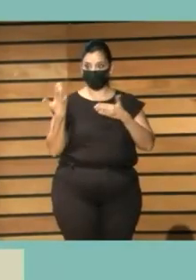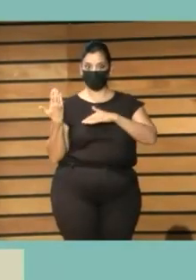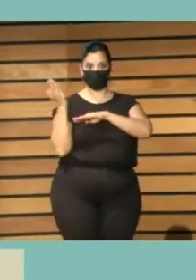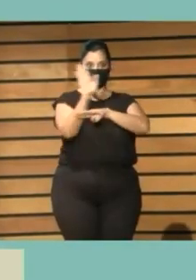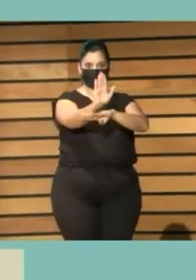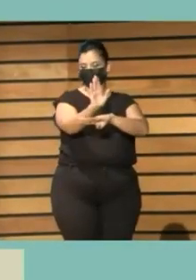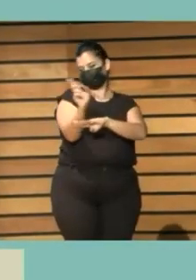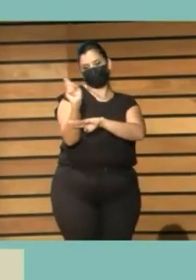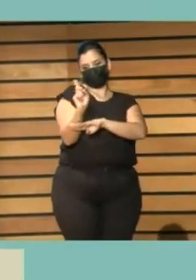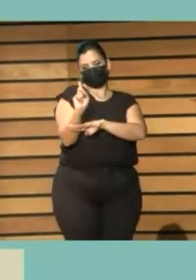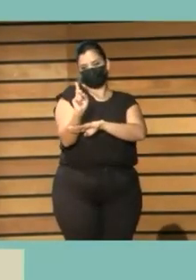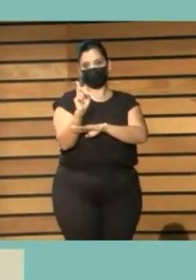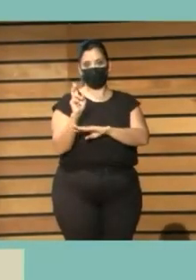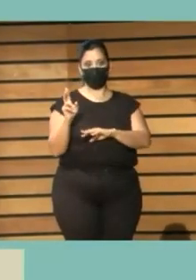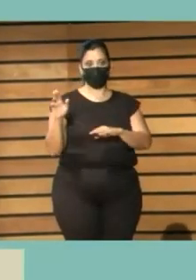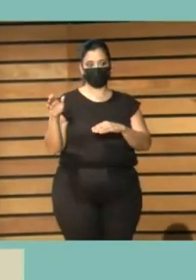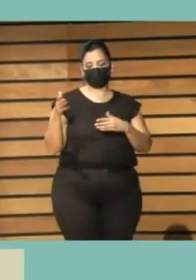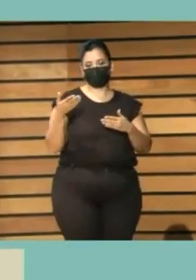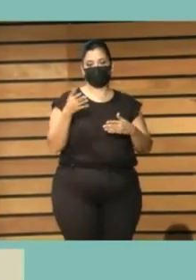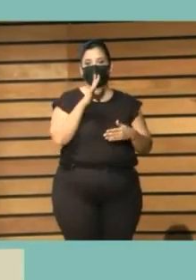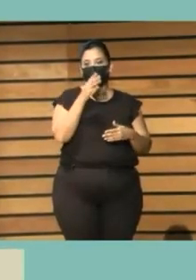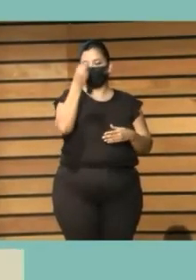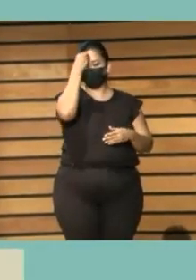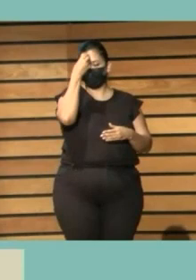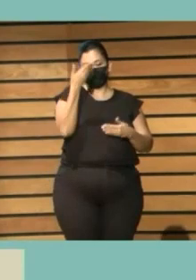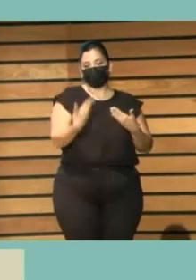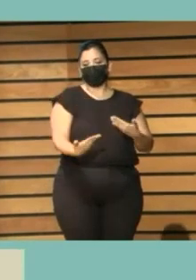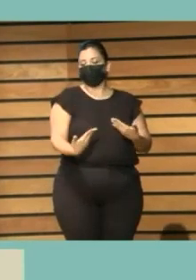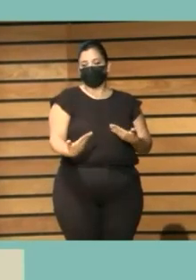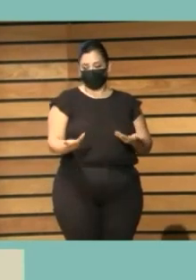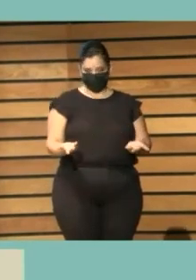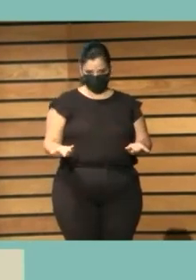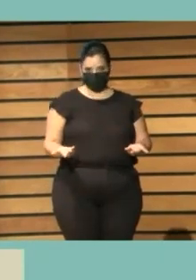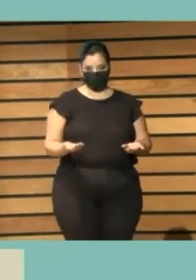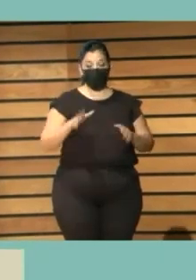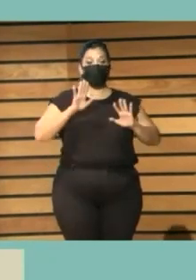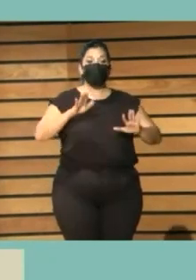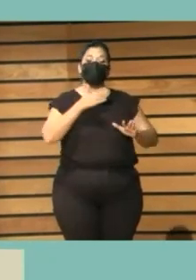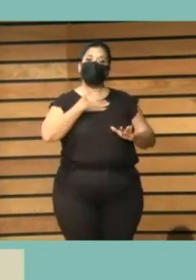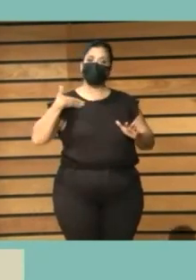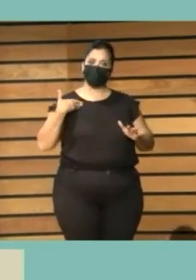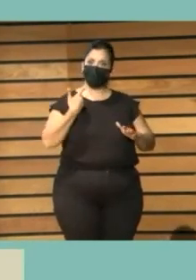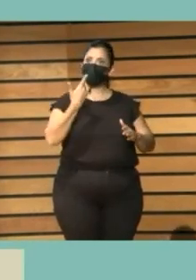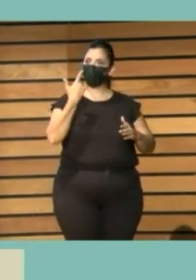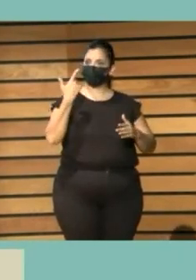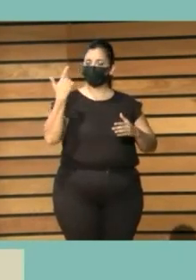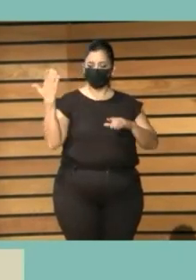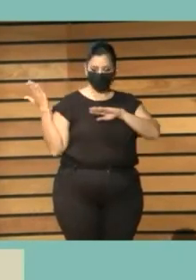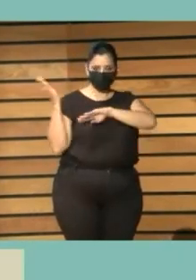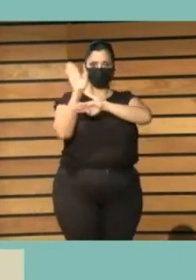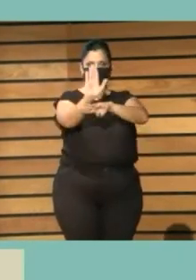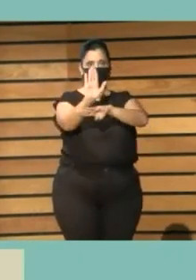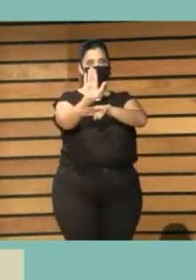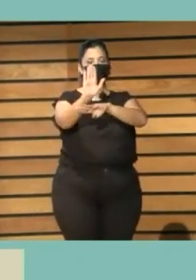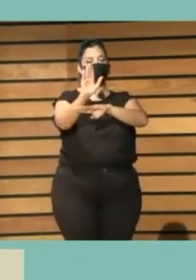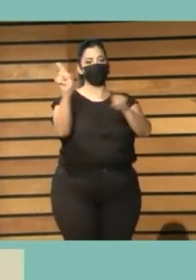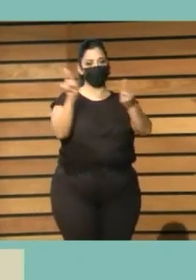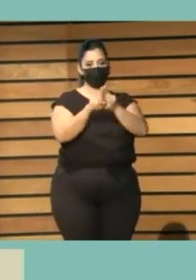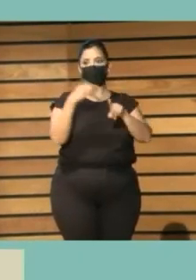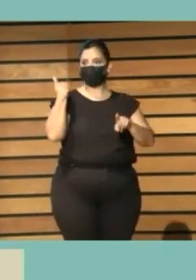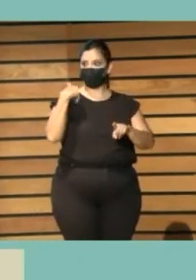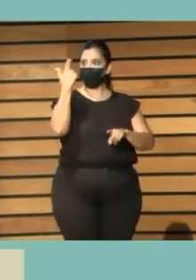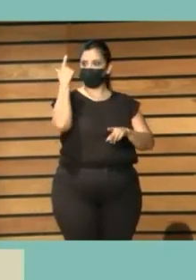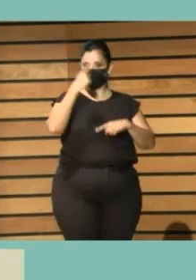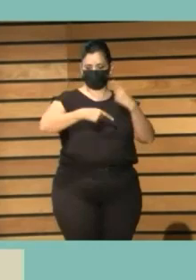charlas siempre digo que la innovación está sobrevalorada, sino lo que busco es reforzar aquello que ya hacemos, que hacemos